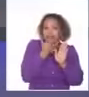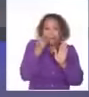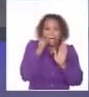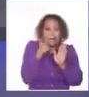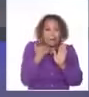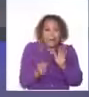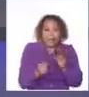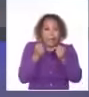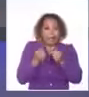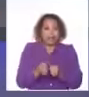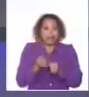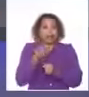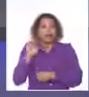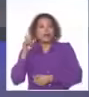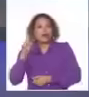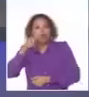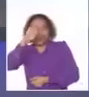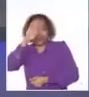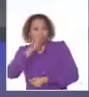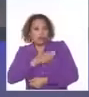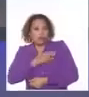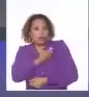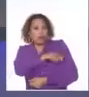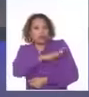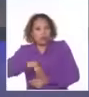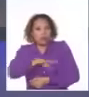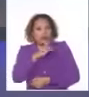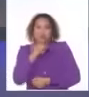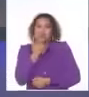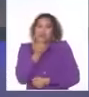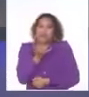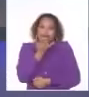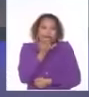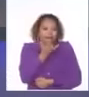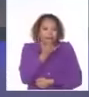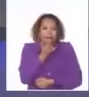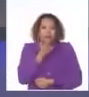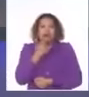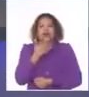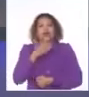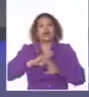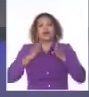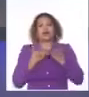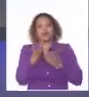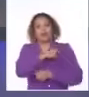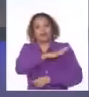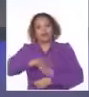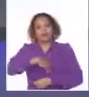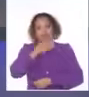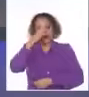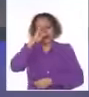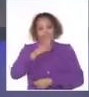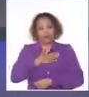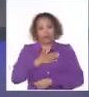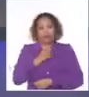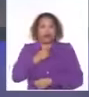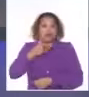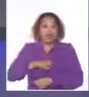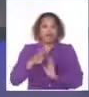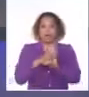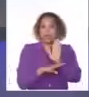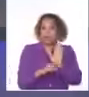cubana y los servicios públicos y que dañan duramente el bienestar de toda nuestra población. De concretarse las medidas